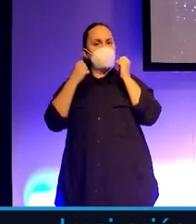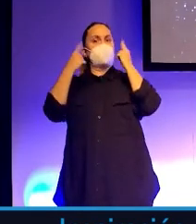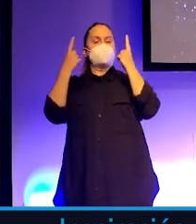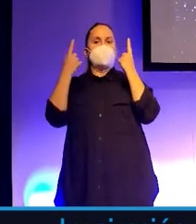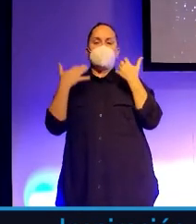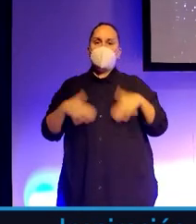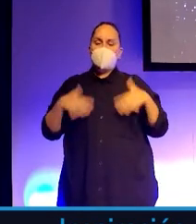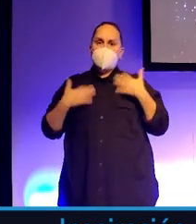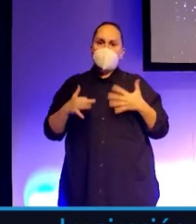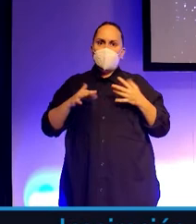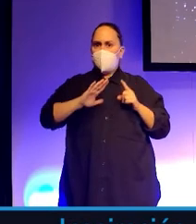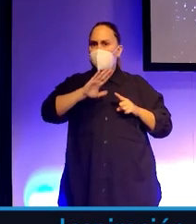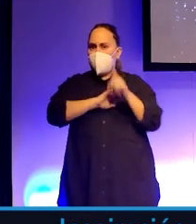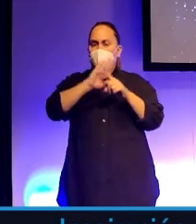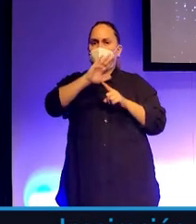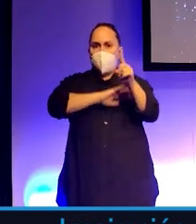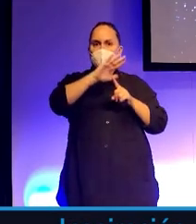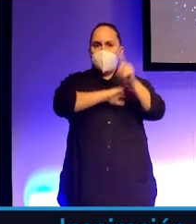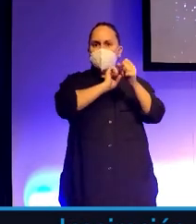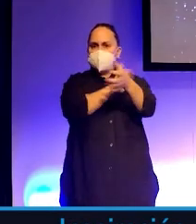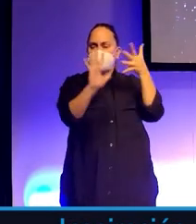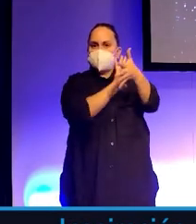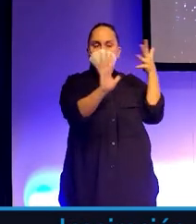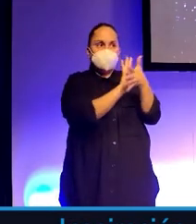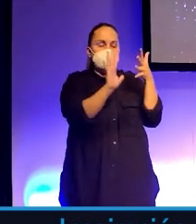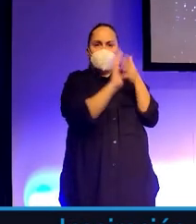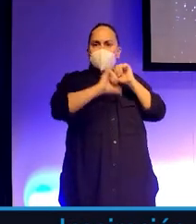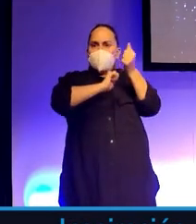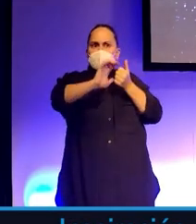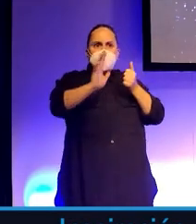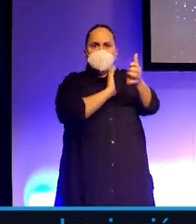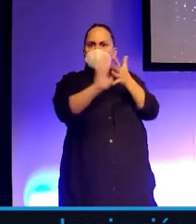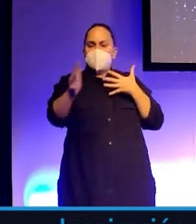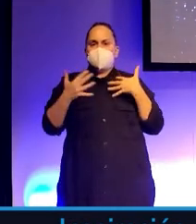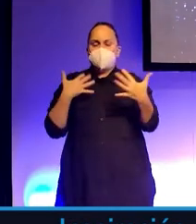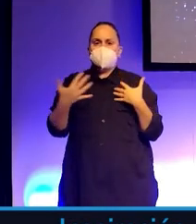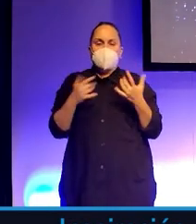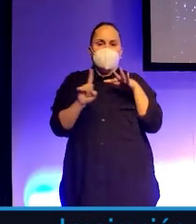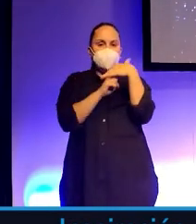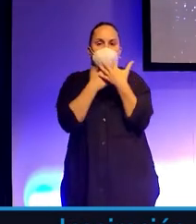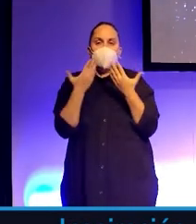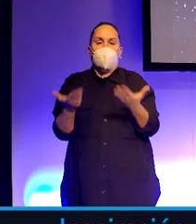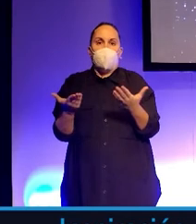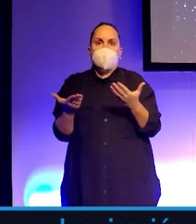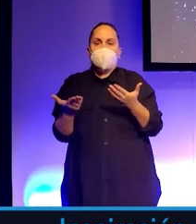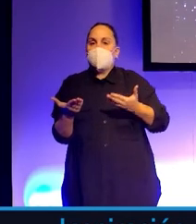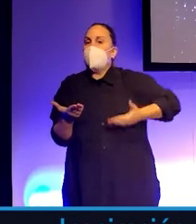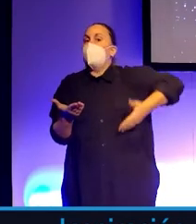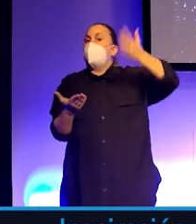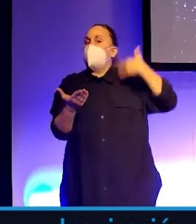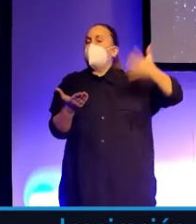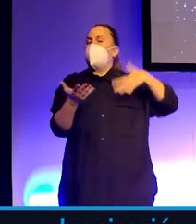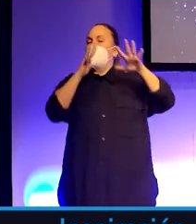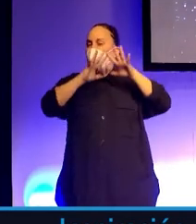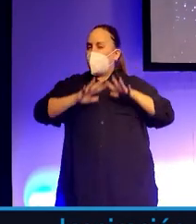acelerar de manera absolutamente excitada situaciones que venían en cámara